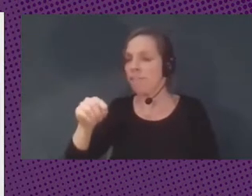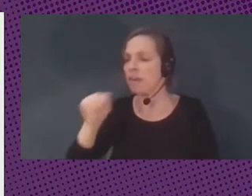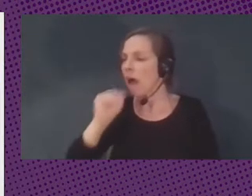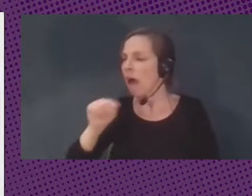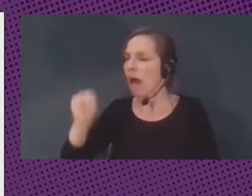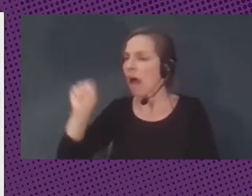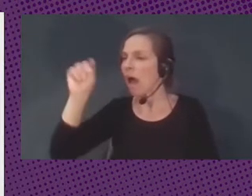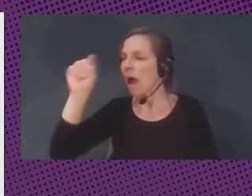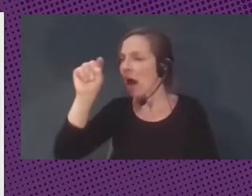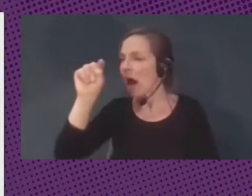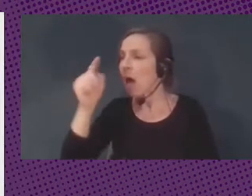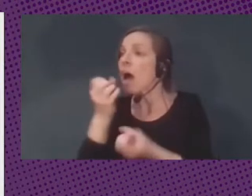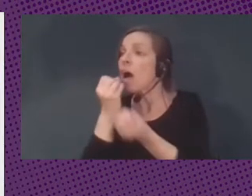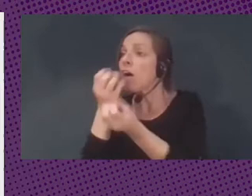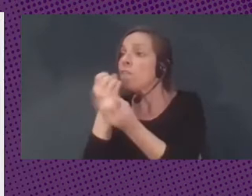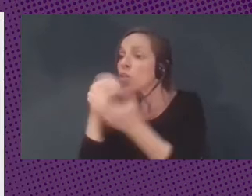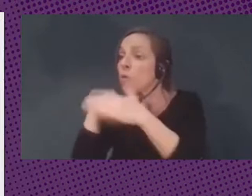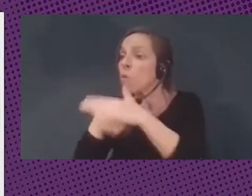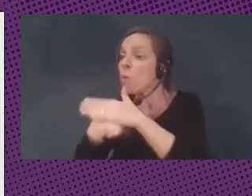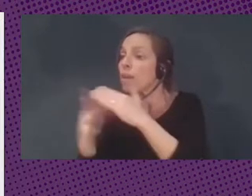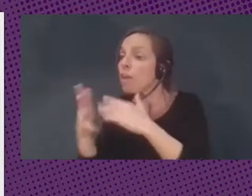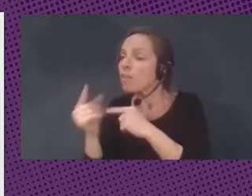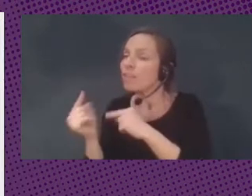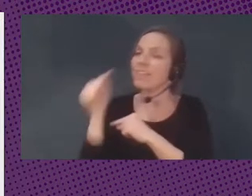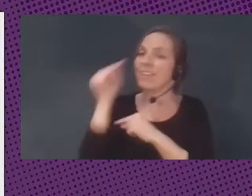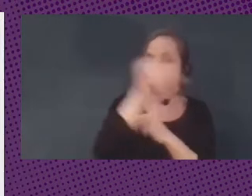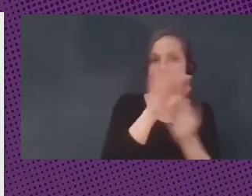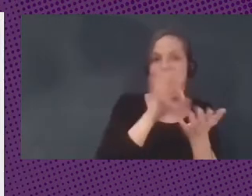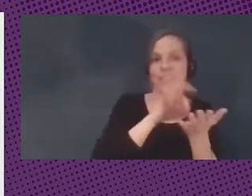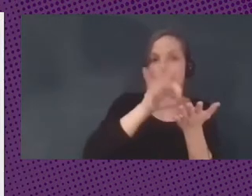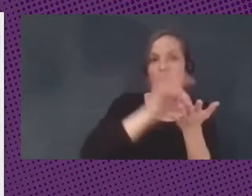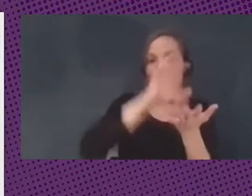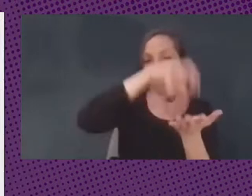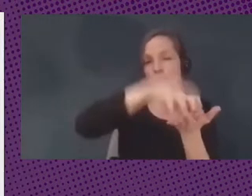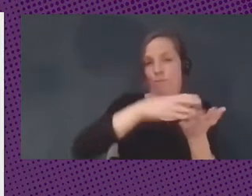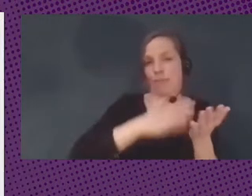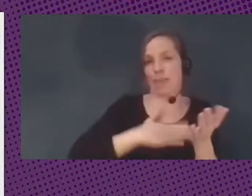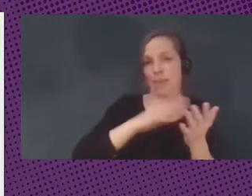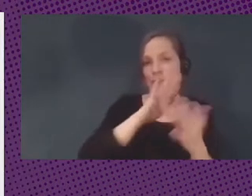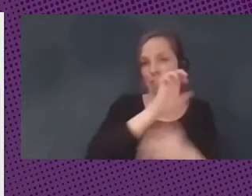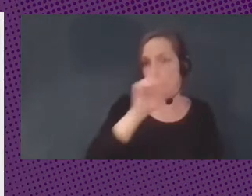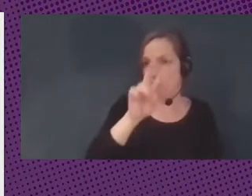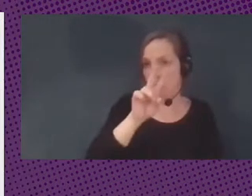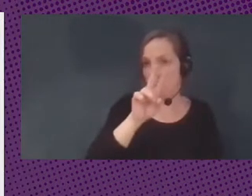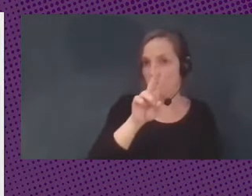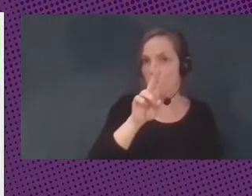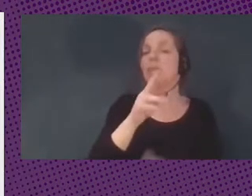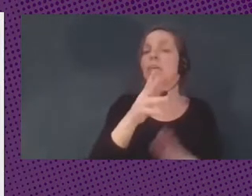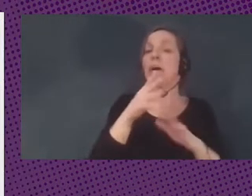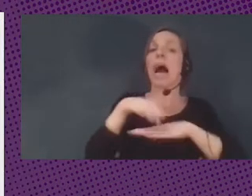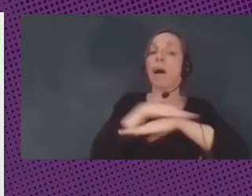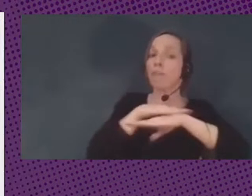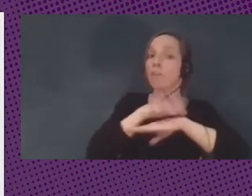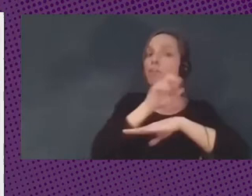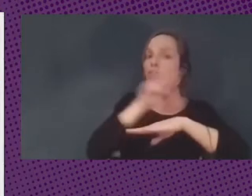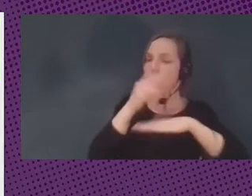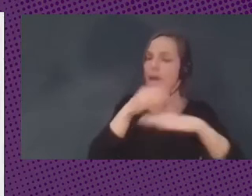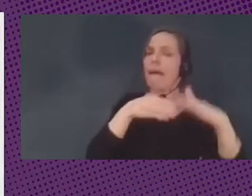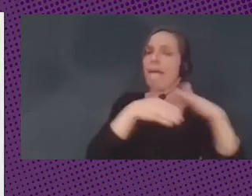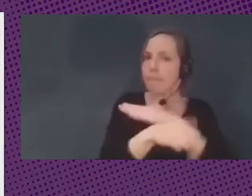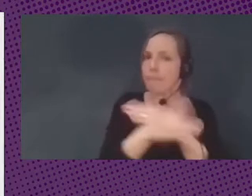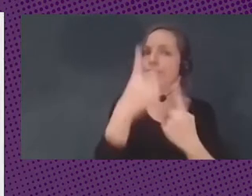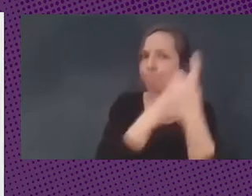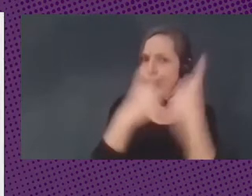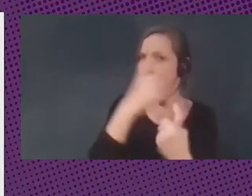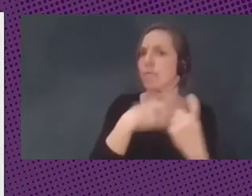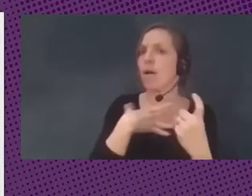en servidores estadounidenses y sujetos a acceso a información por parte del gobierno de los Estados Unidos una nueva vinculación